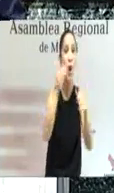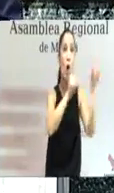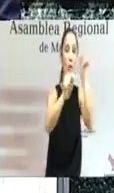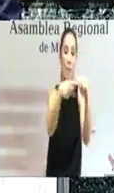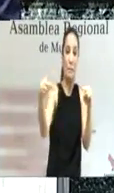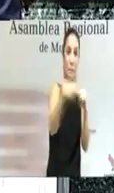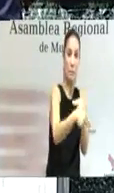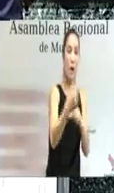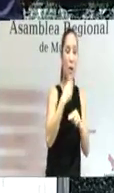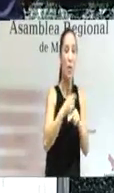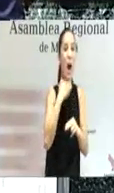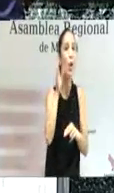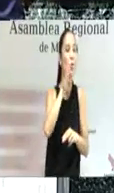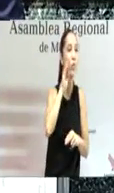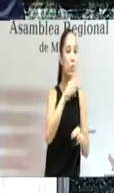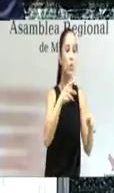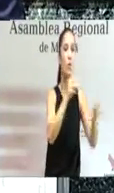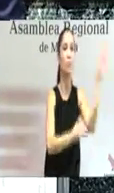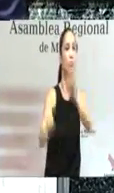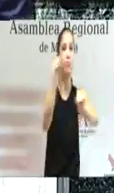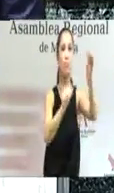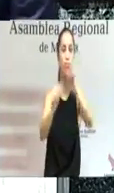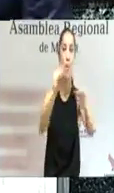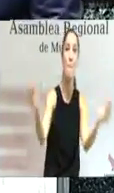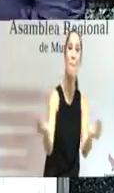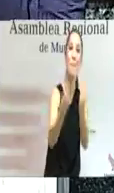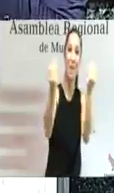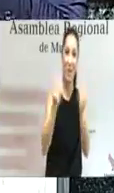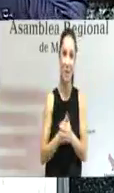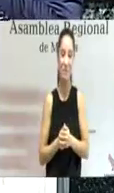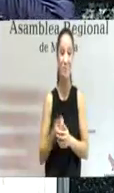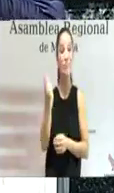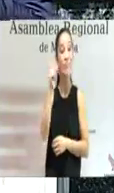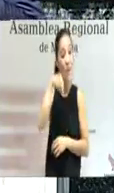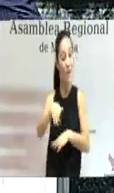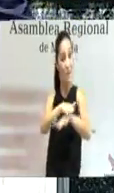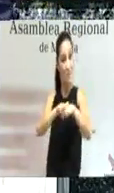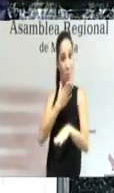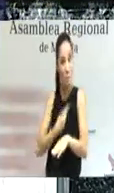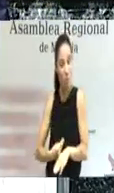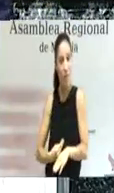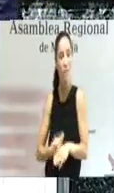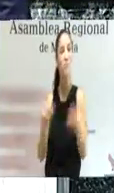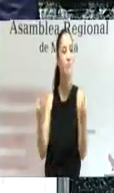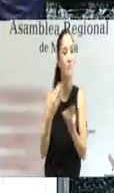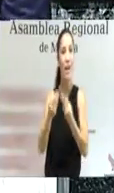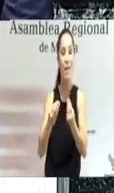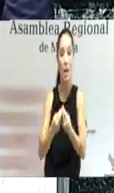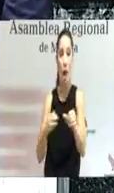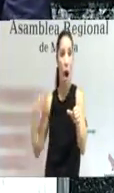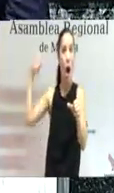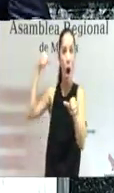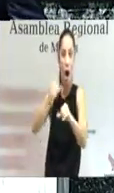corregir aquello que incide negativamente en este ámbito. Y en este sentido, el Gobierno de la región de Murcia viene trabajando